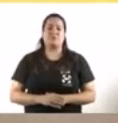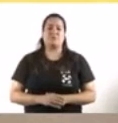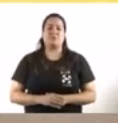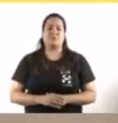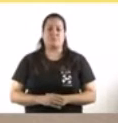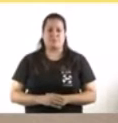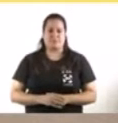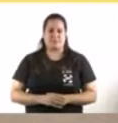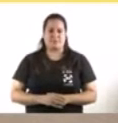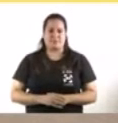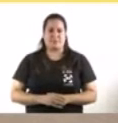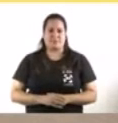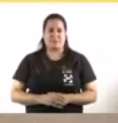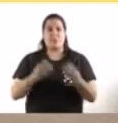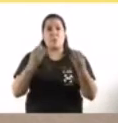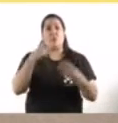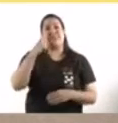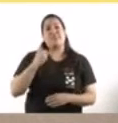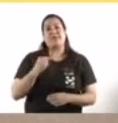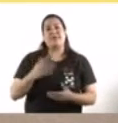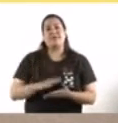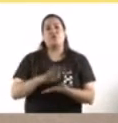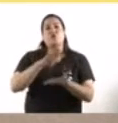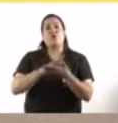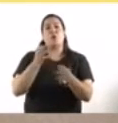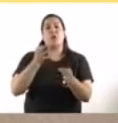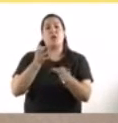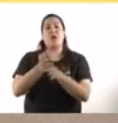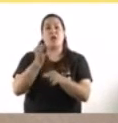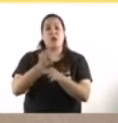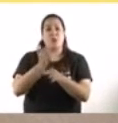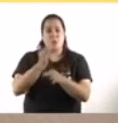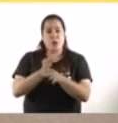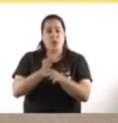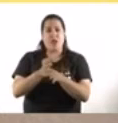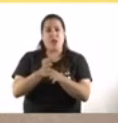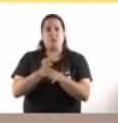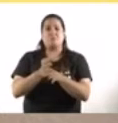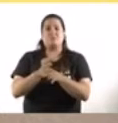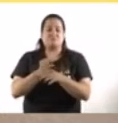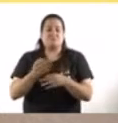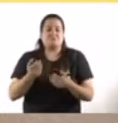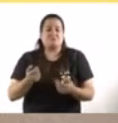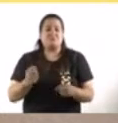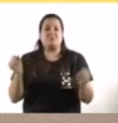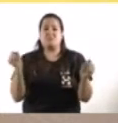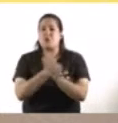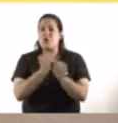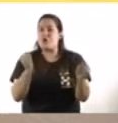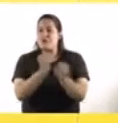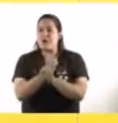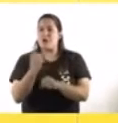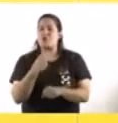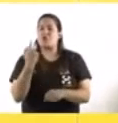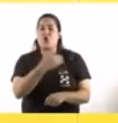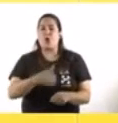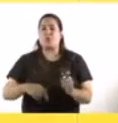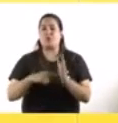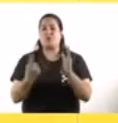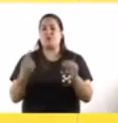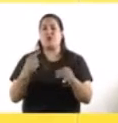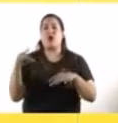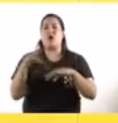Buenos días. Sobre el tema de las escuelas, nosotros lo que ratificamos es el compromiso firme de todo el gobierno de la ciudad